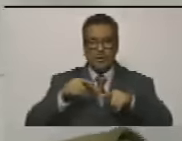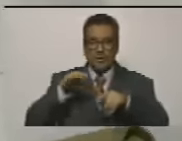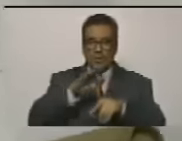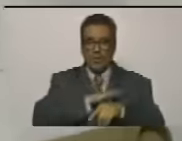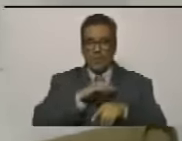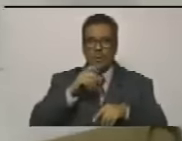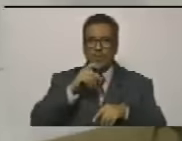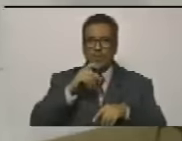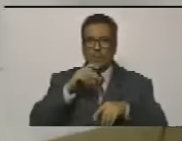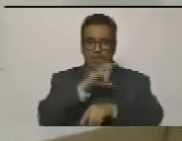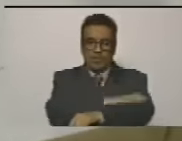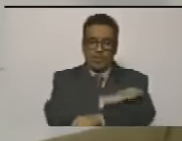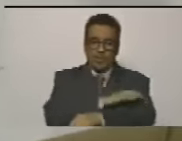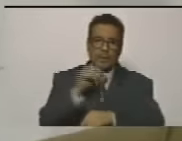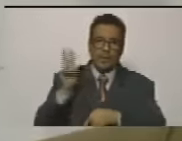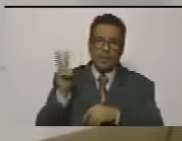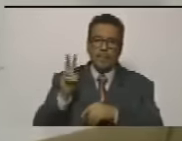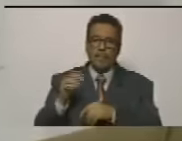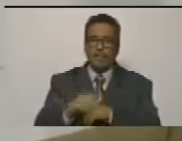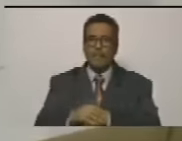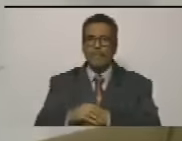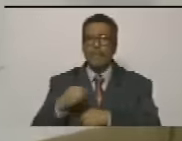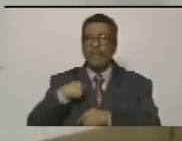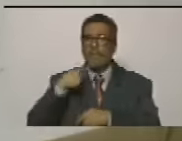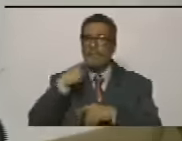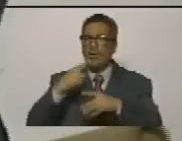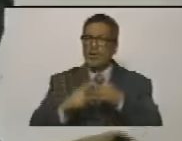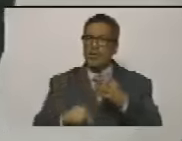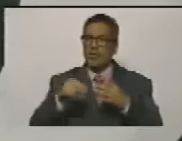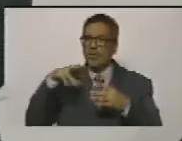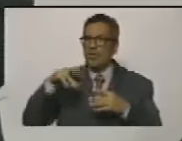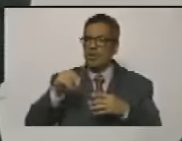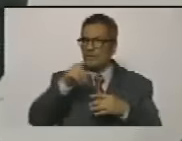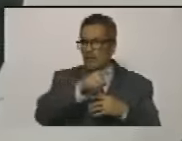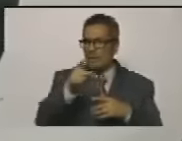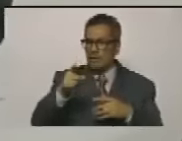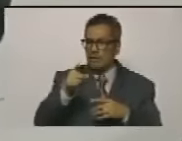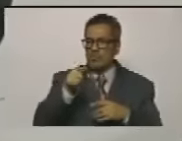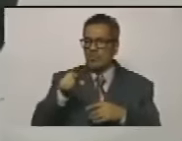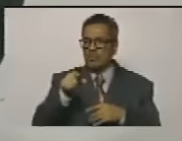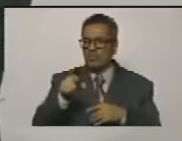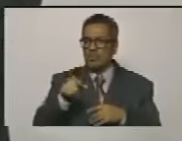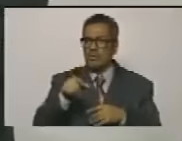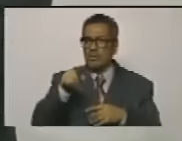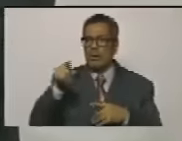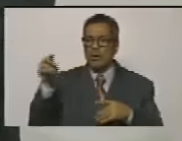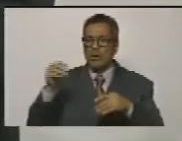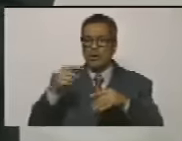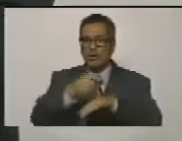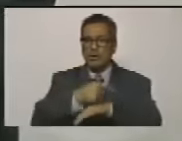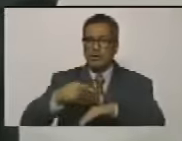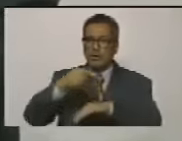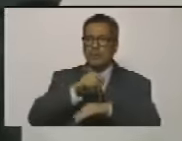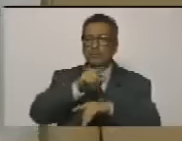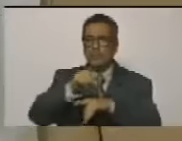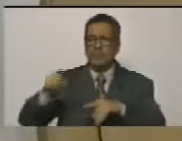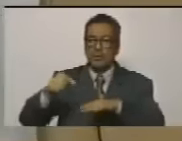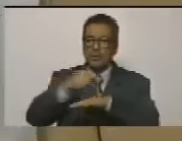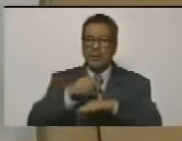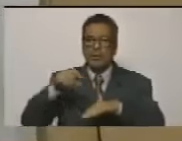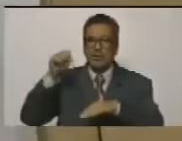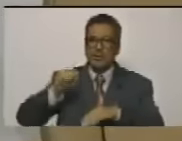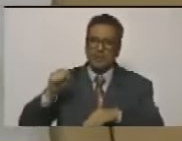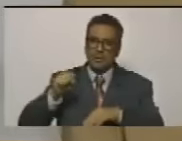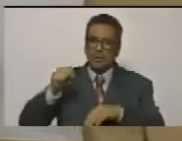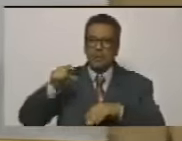oposición venezolana dice cosas como que no es que ustedes ustedes como gobierno ustedes gobiernan así o